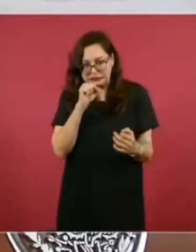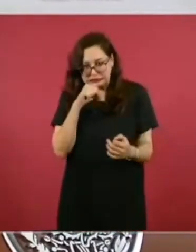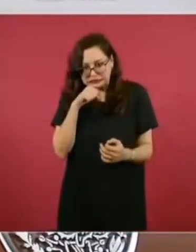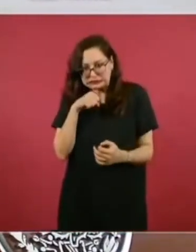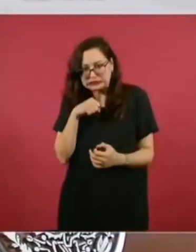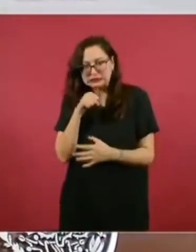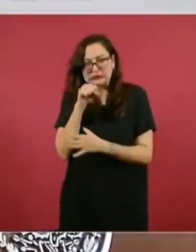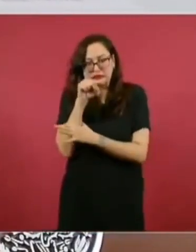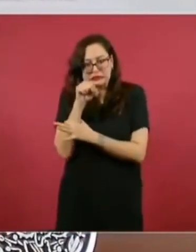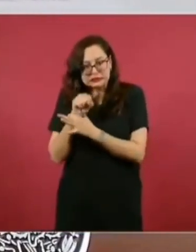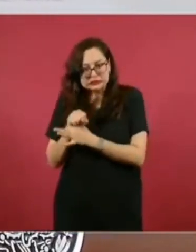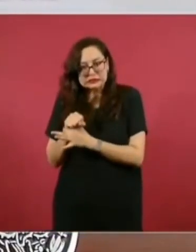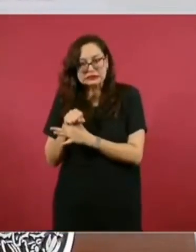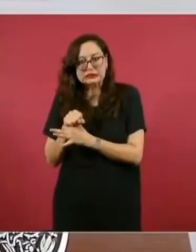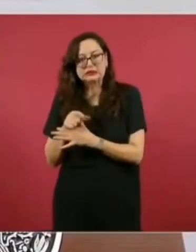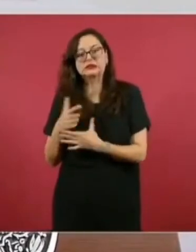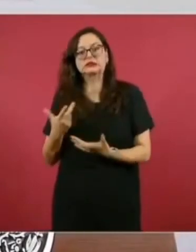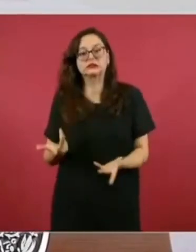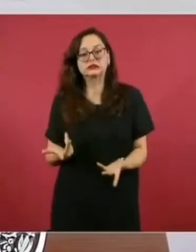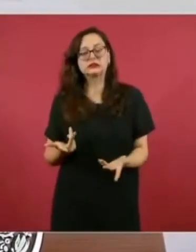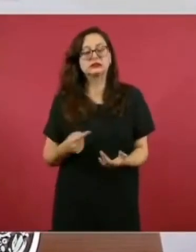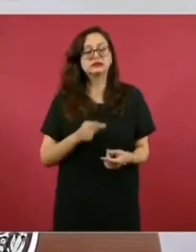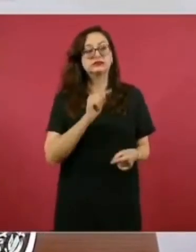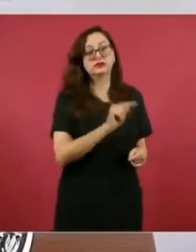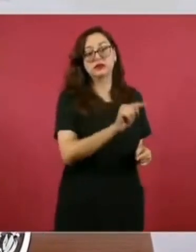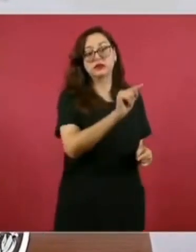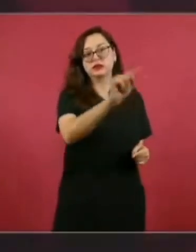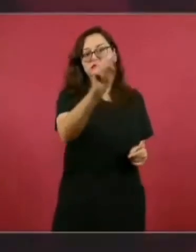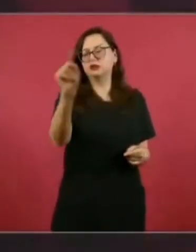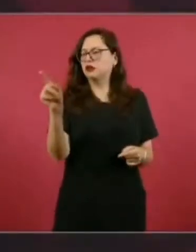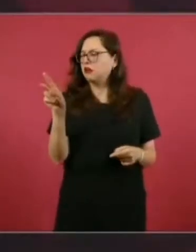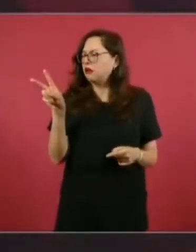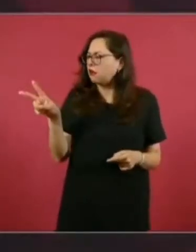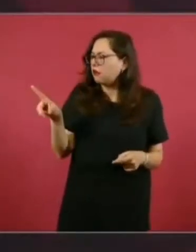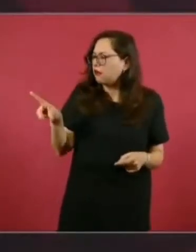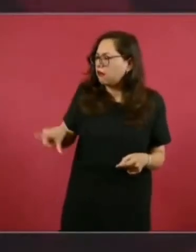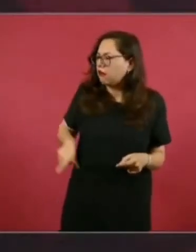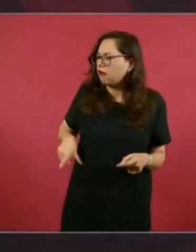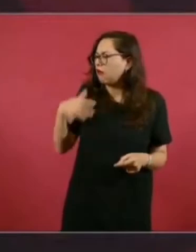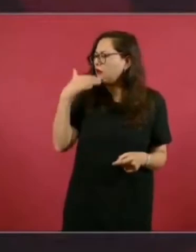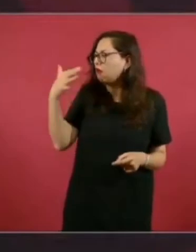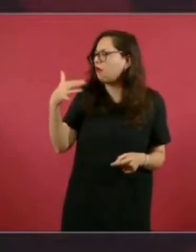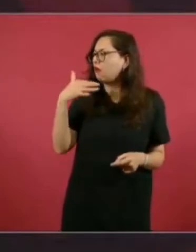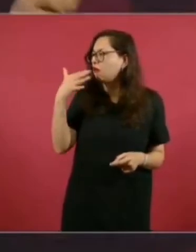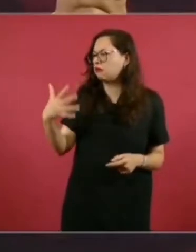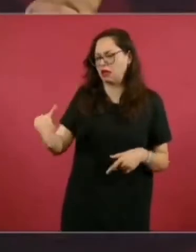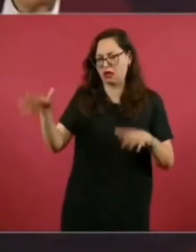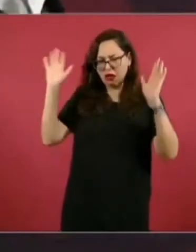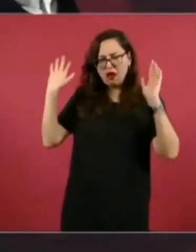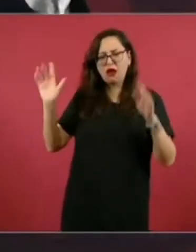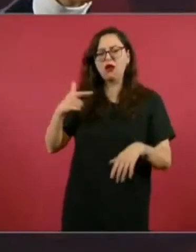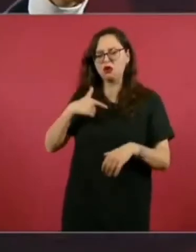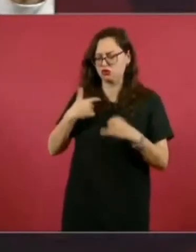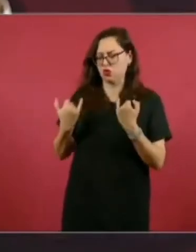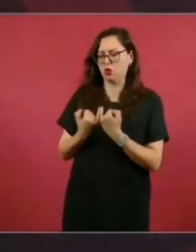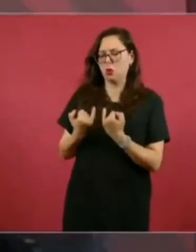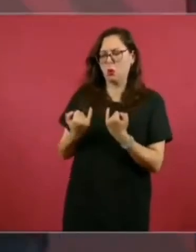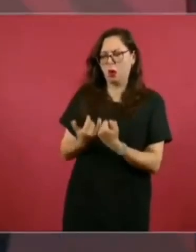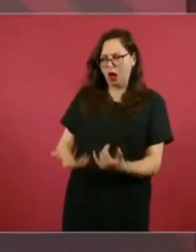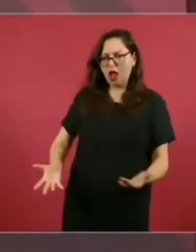hacer lo mismo, un poco lo que pasaba con lo del huachicol